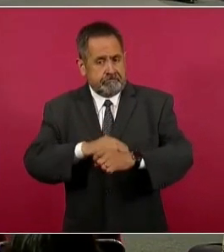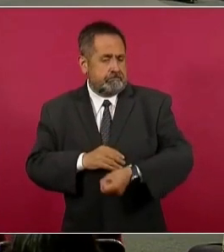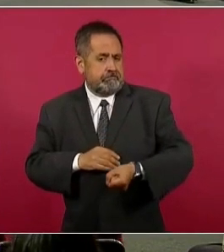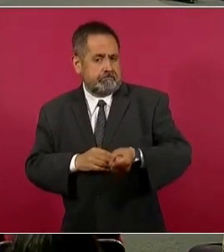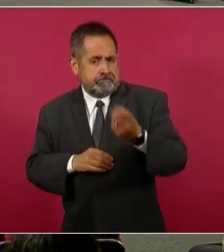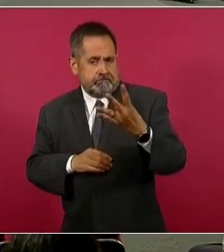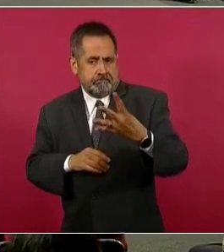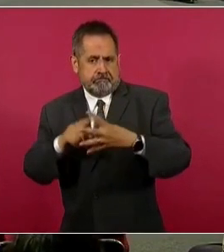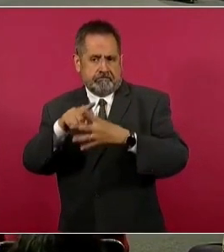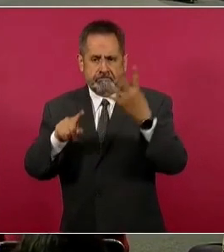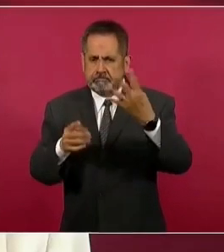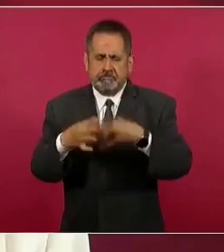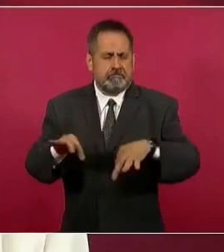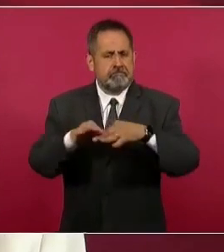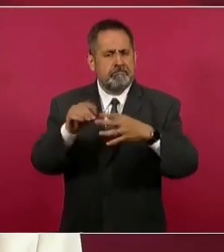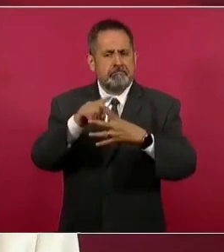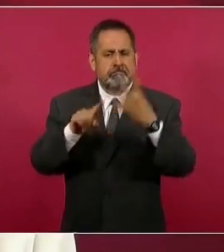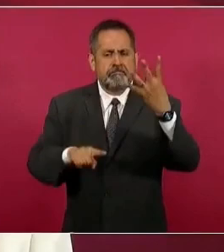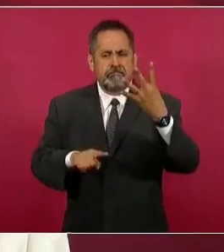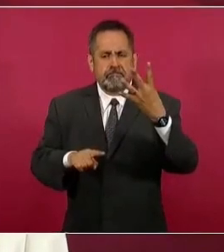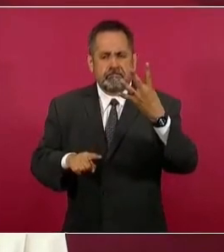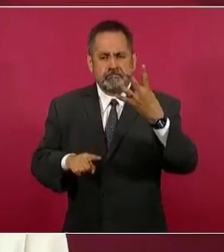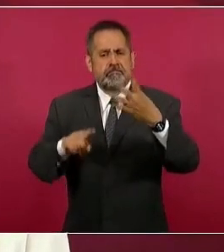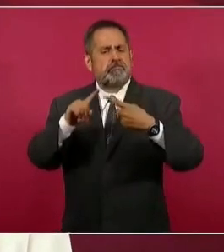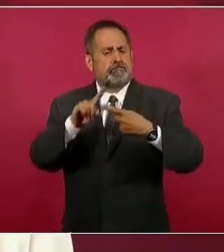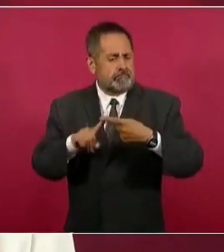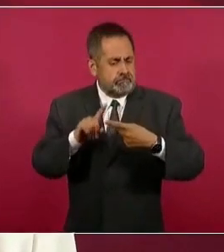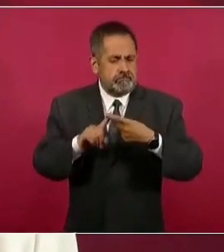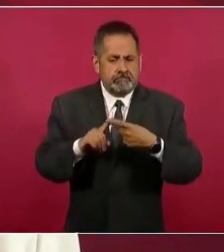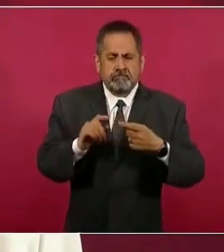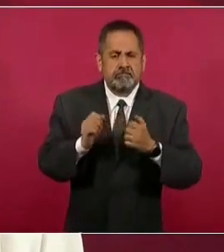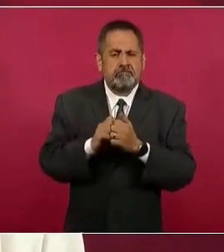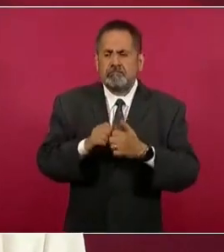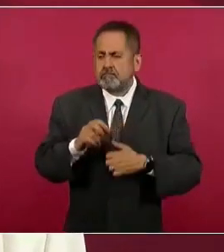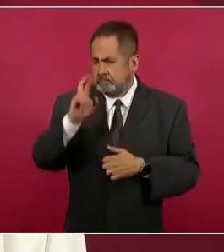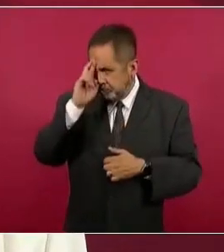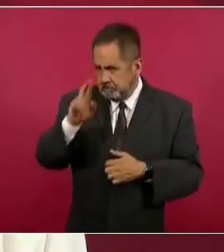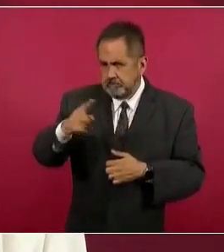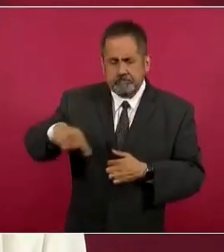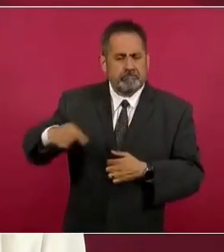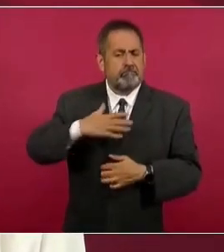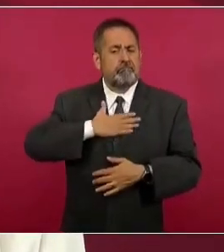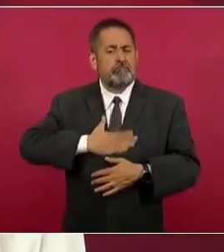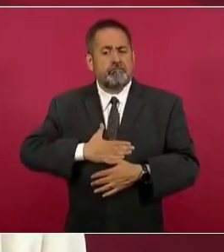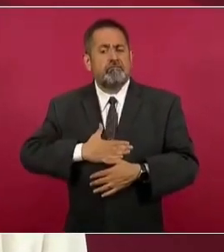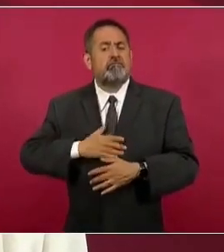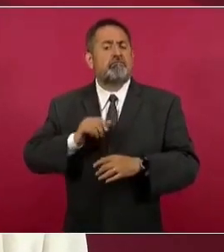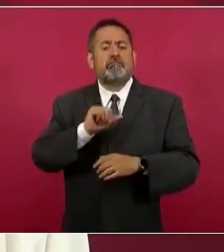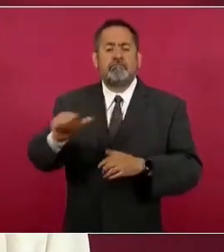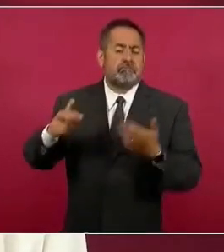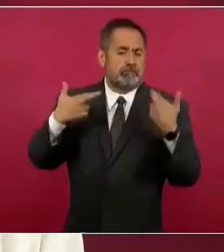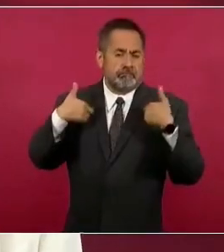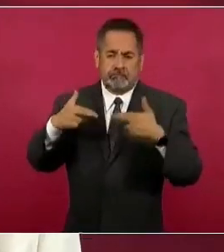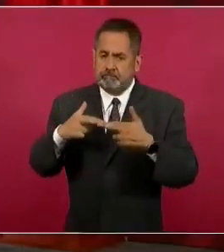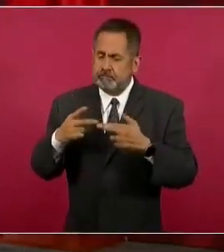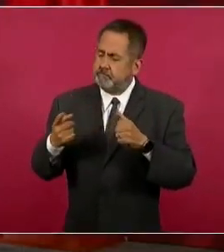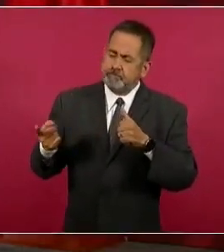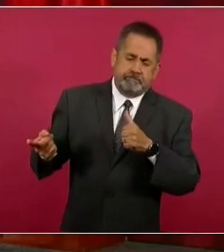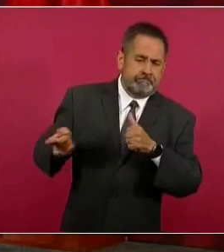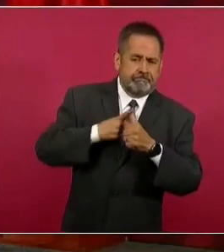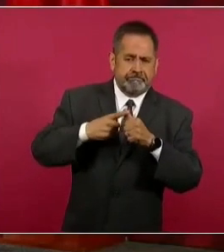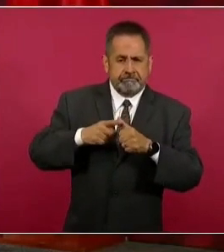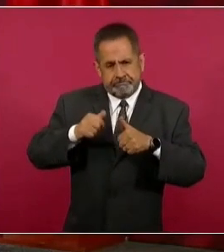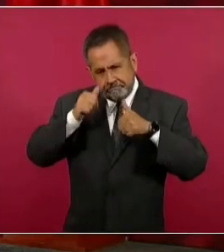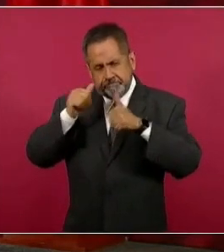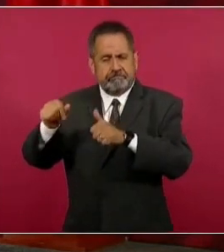factores, que es la atención con respeto y justicia a quienes son la parte fundamental, que son los maestros. Y esto se ha dado